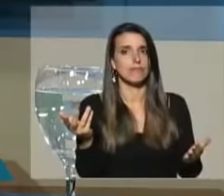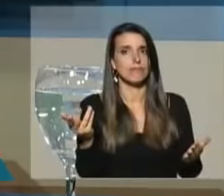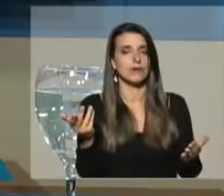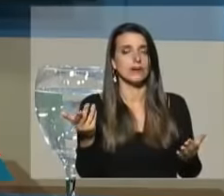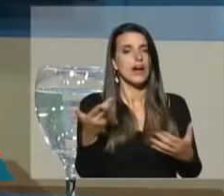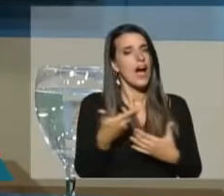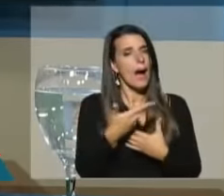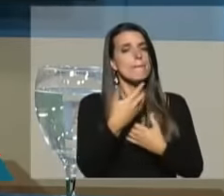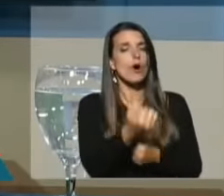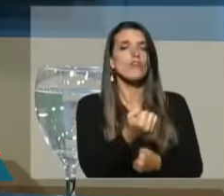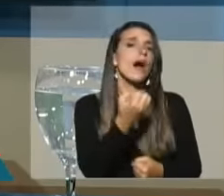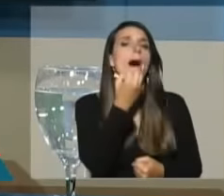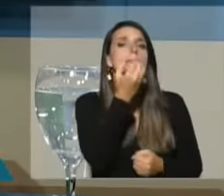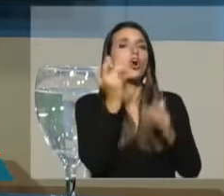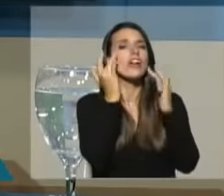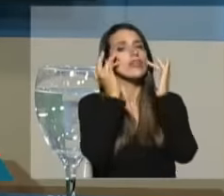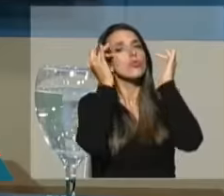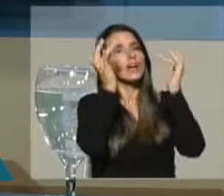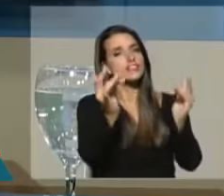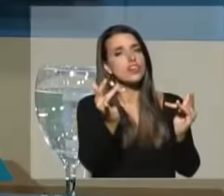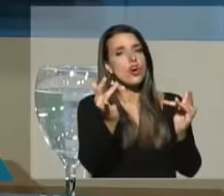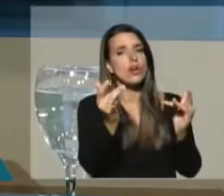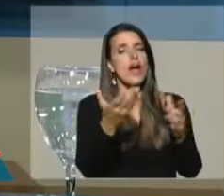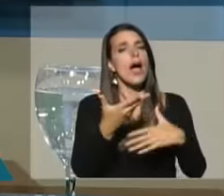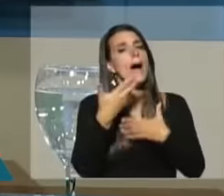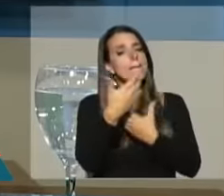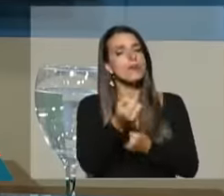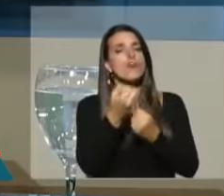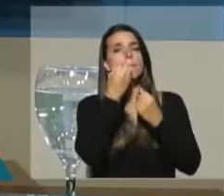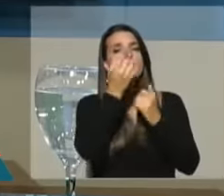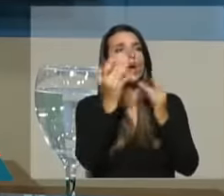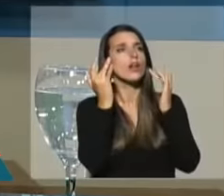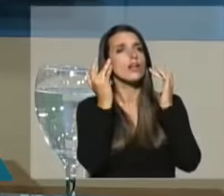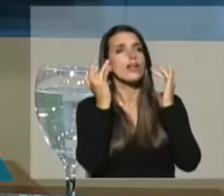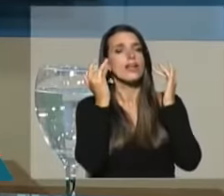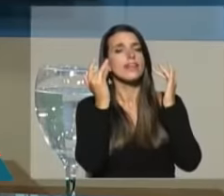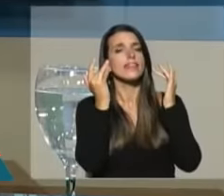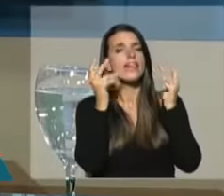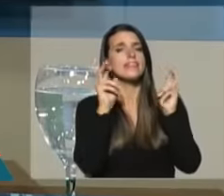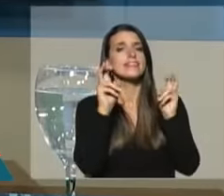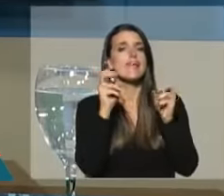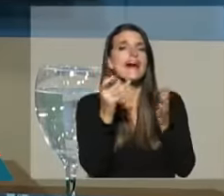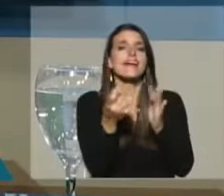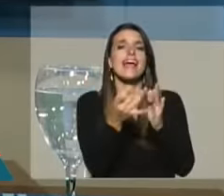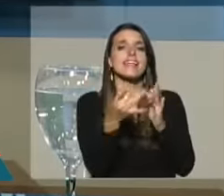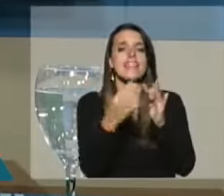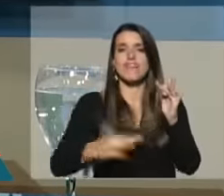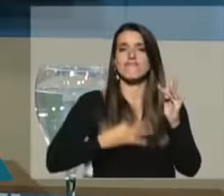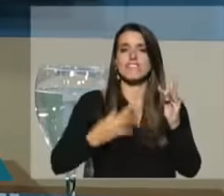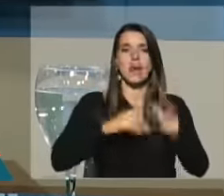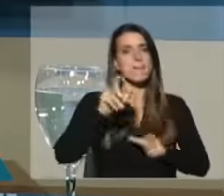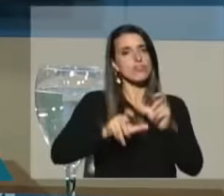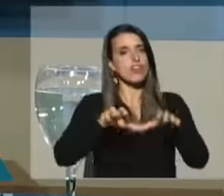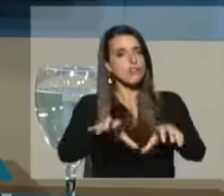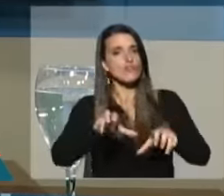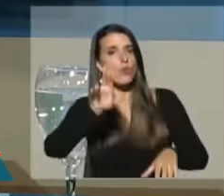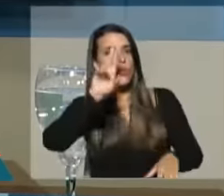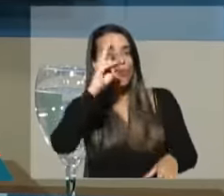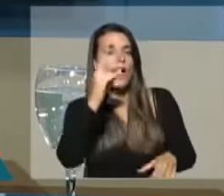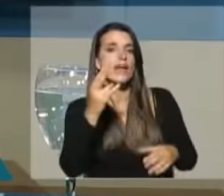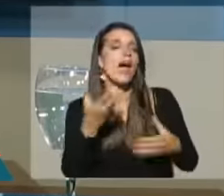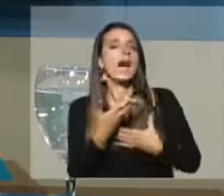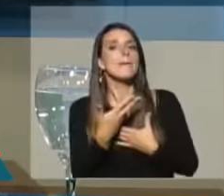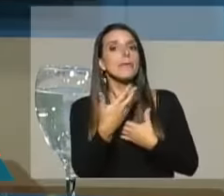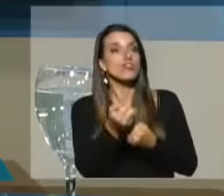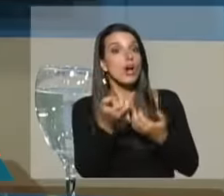apostamos a una mejora en la educación apostamos a una mejora en la calidad de vida de los uruguayos apostamos